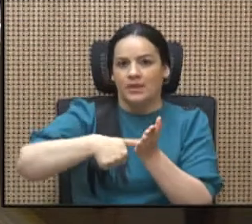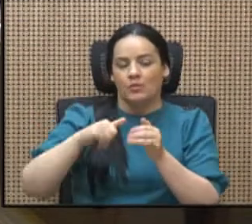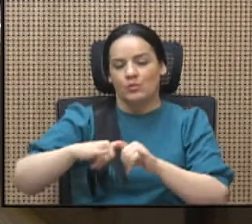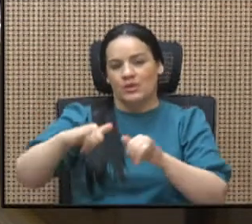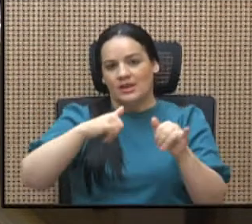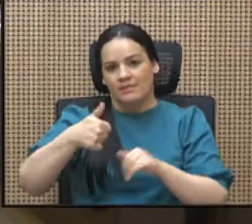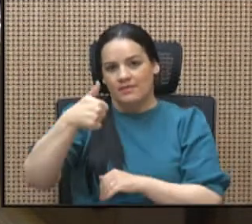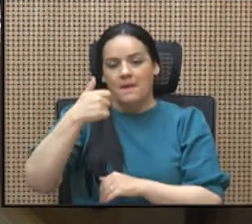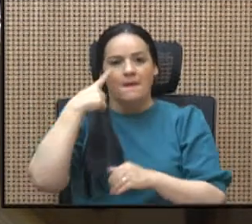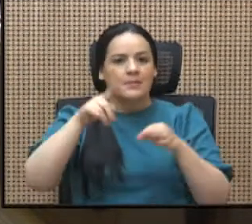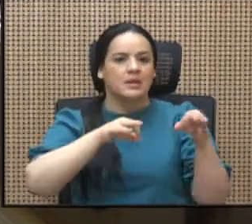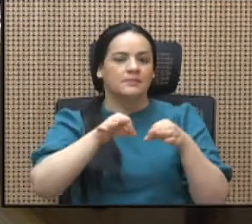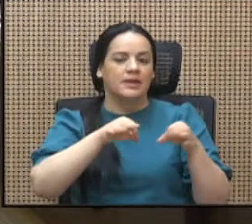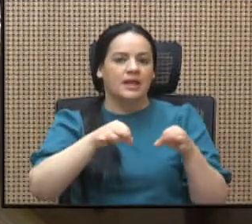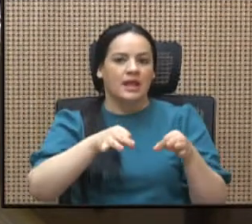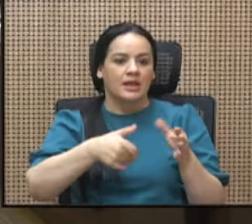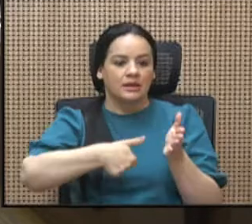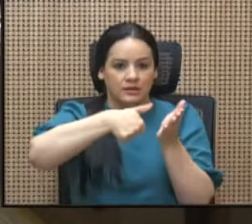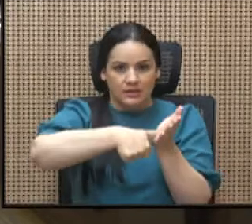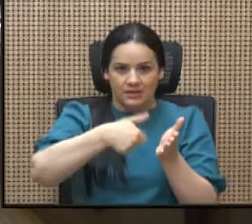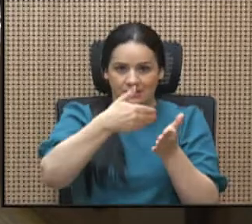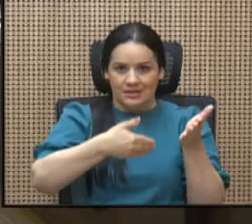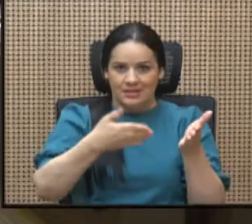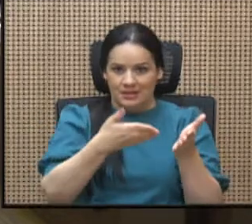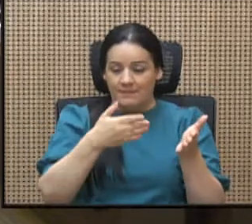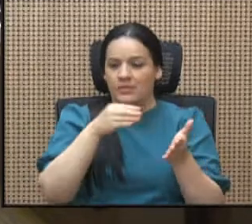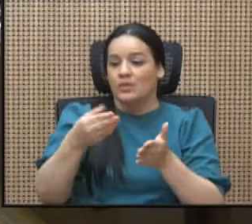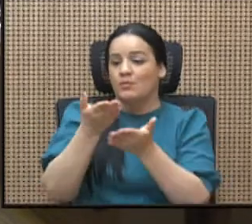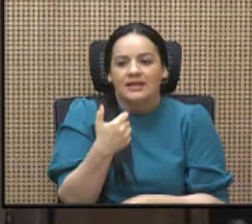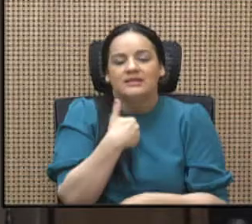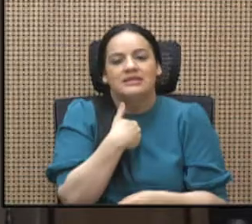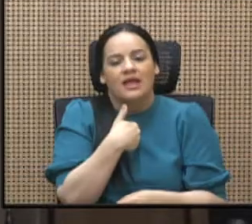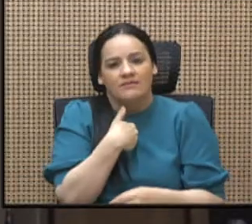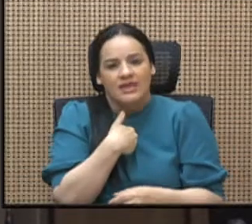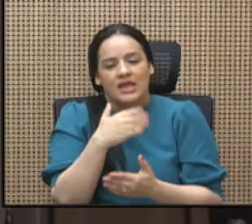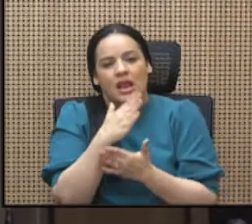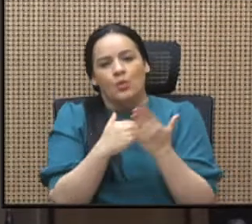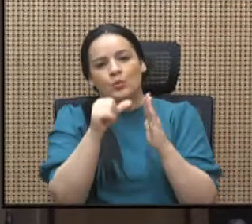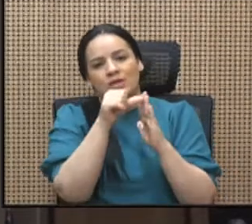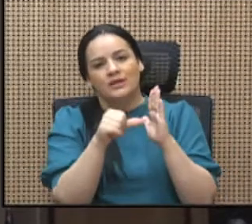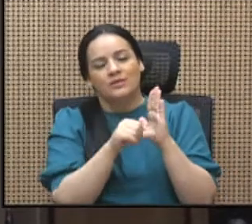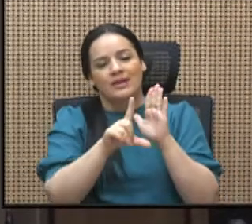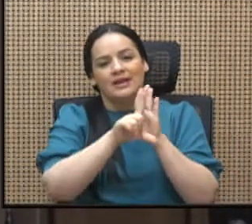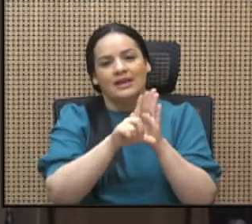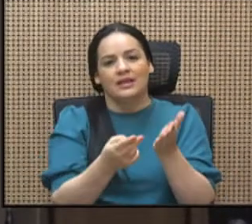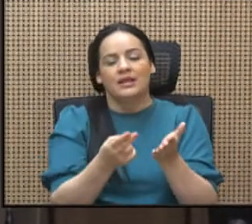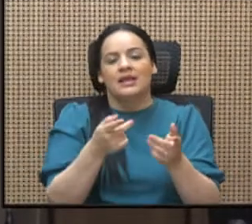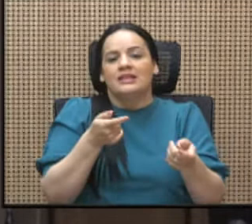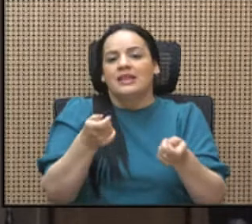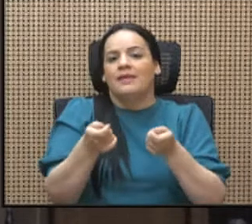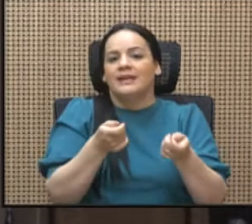colegiados sean grabadas en su literalidad, tanto en audio como en video. La diputada Yorleni León